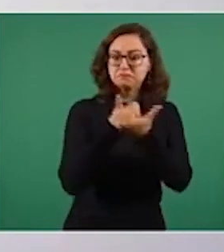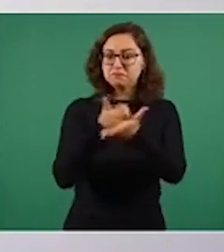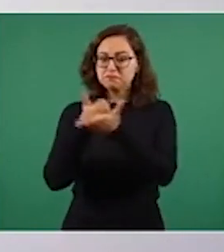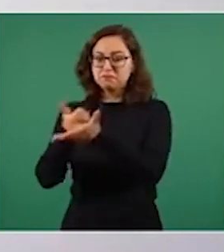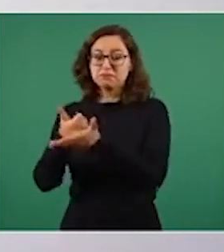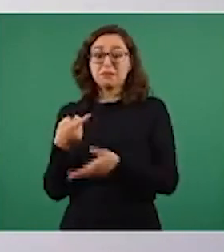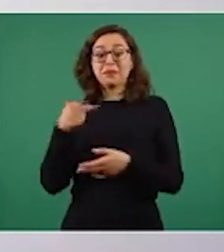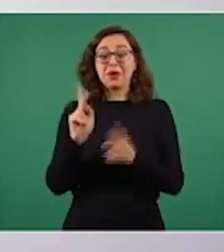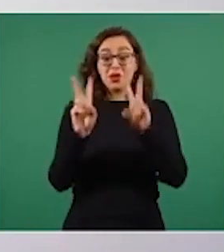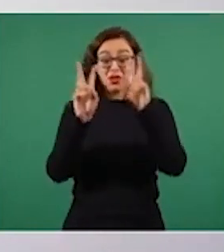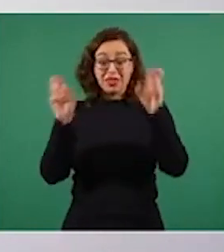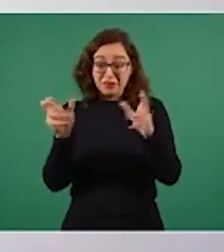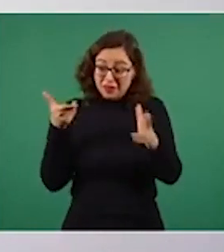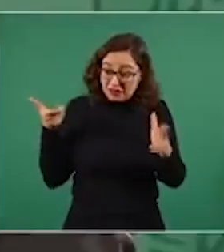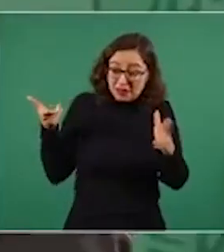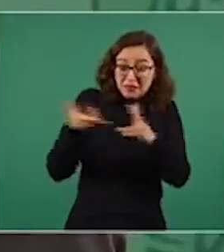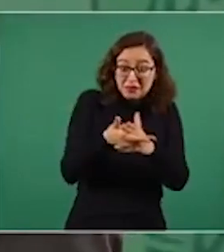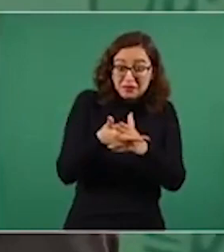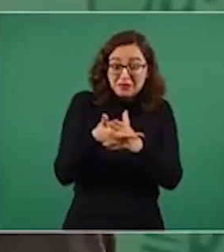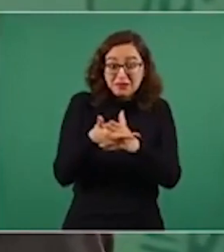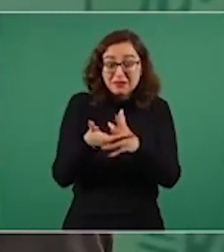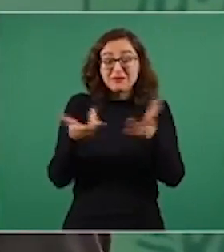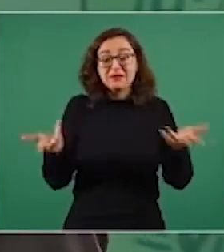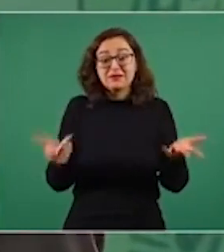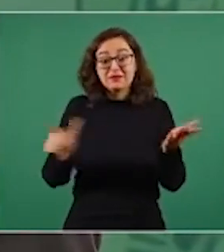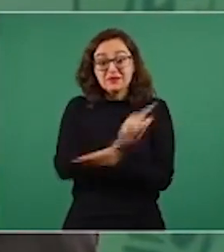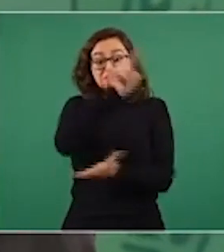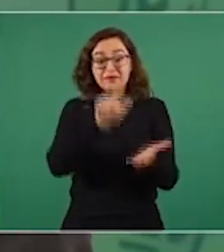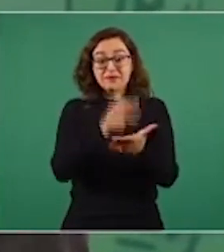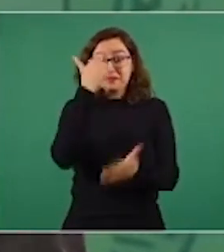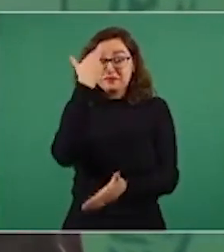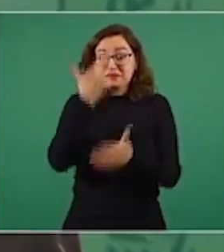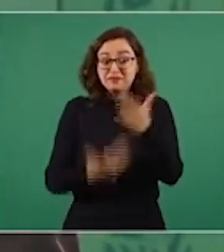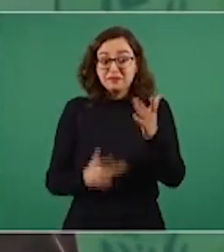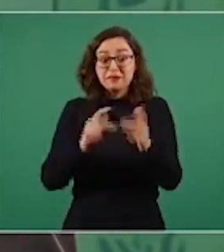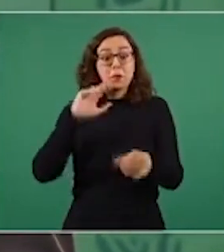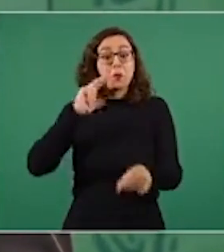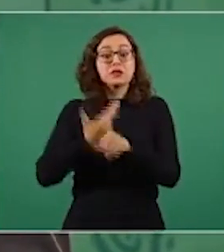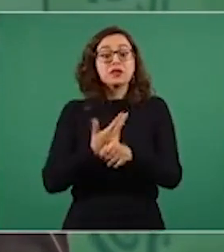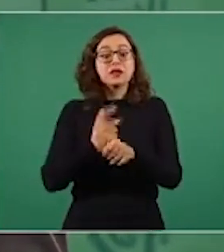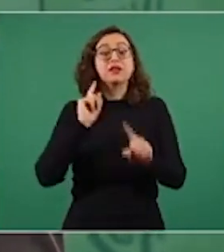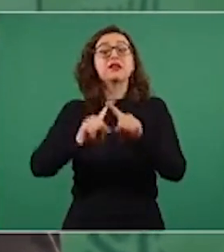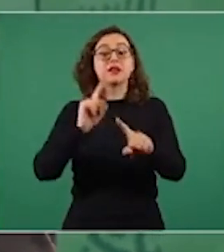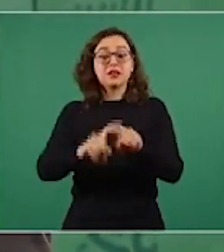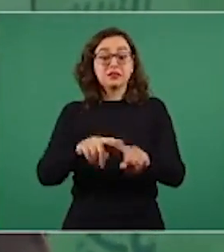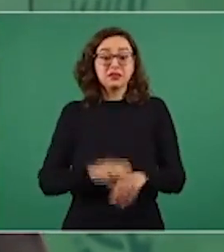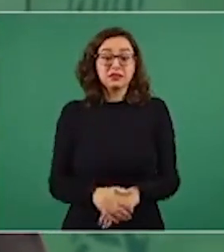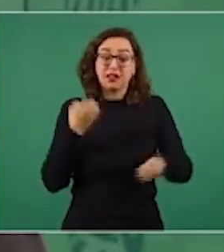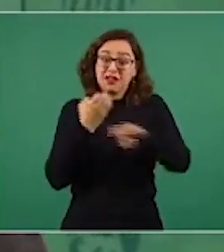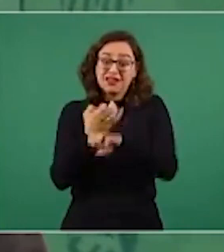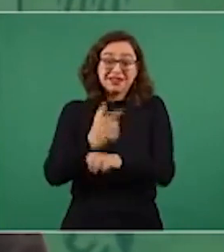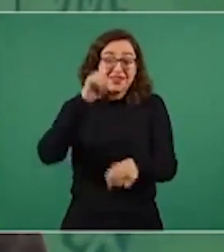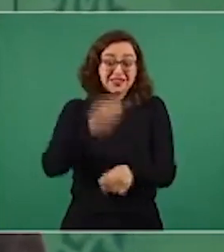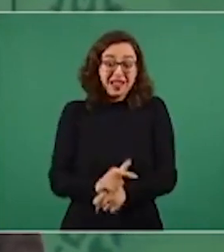de homicidios, son delitos del orden común, del fuero común.